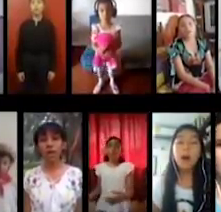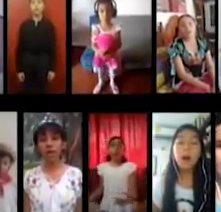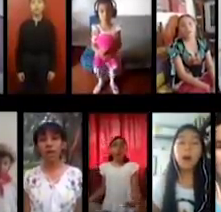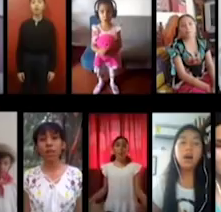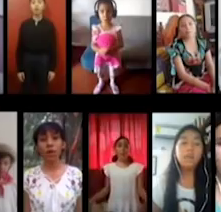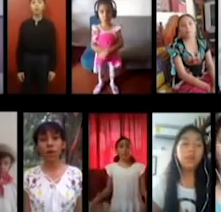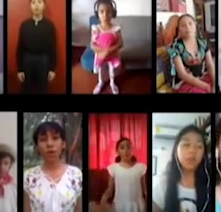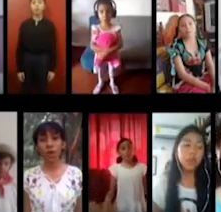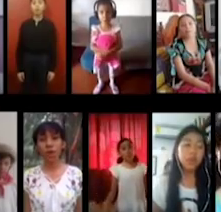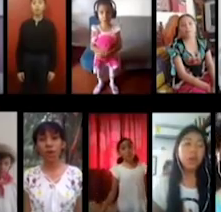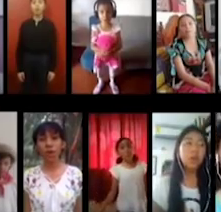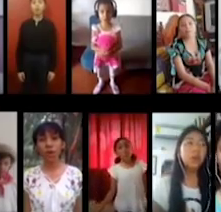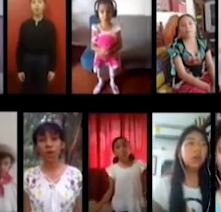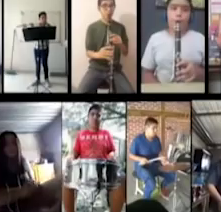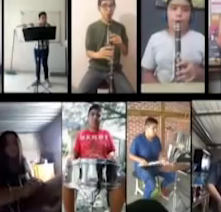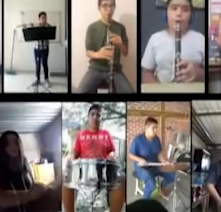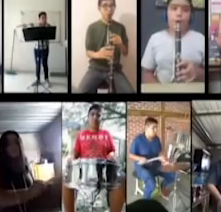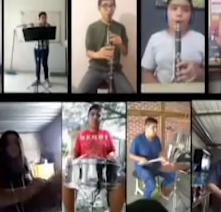Amén.